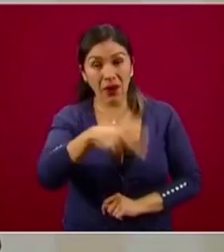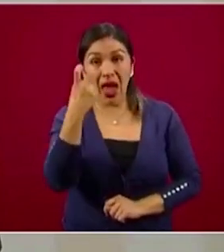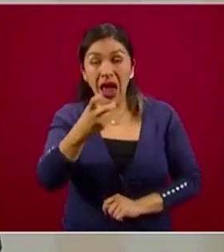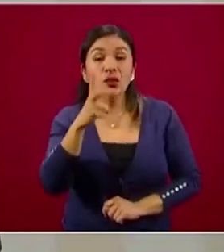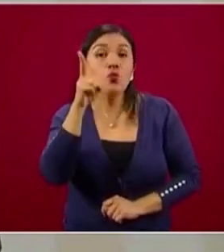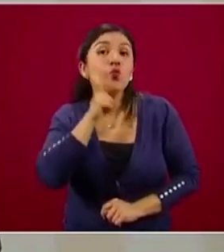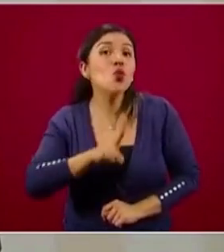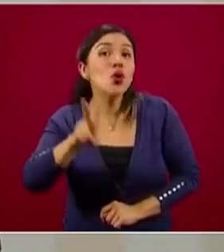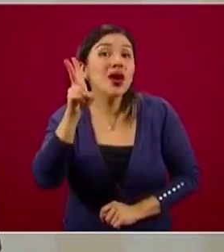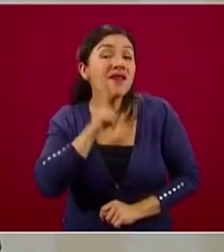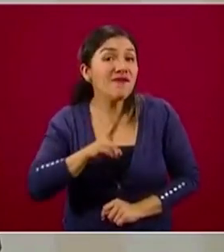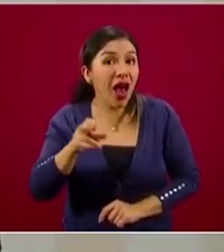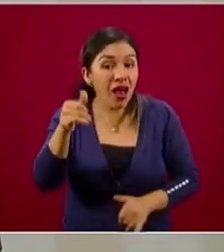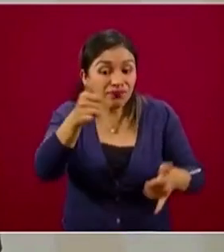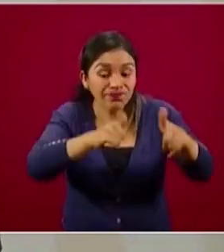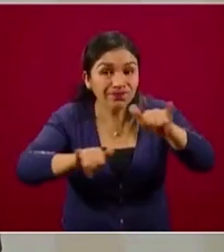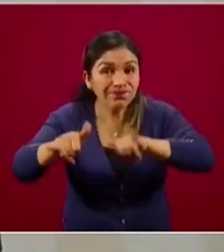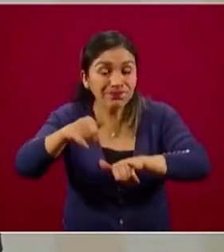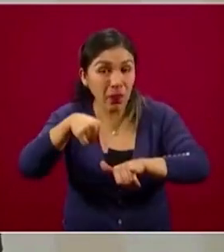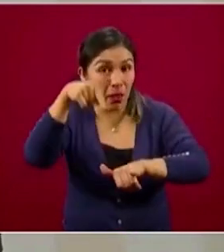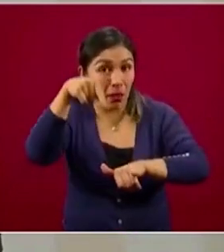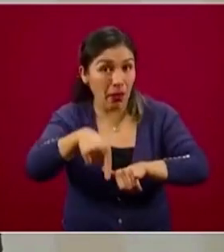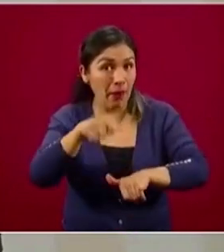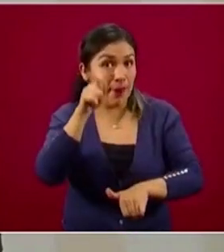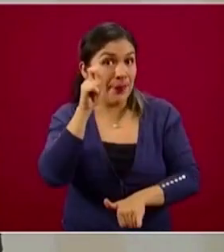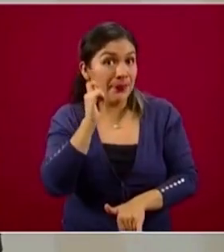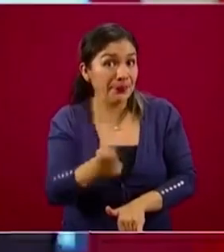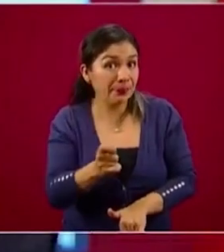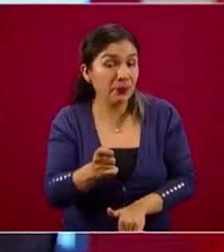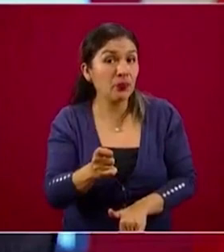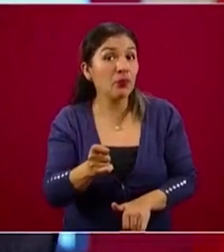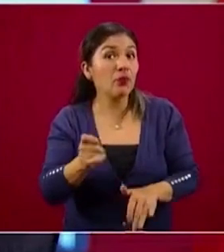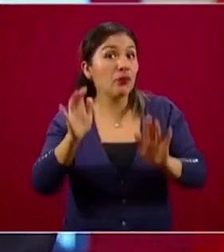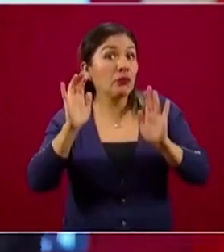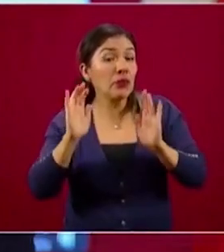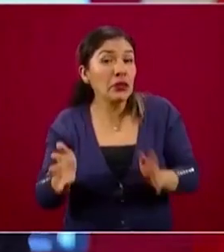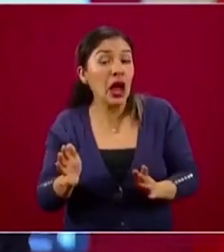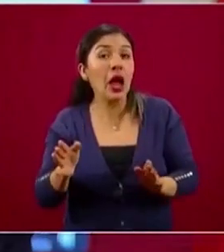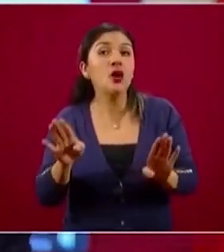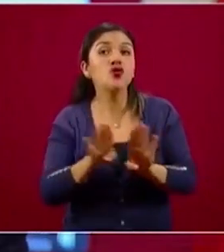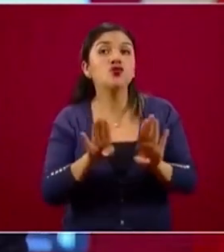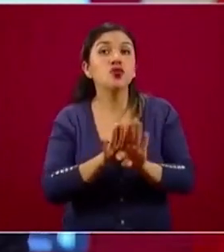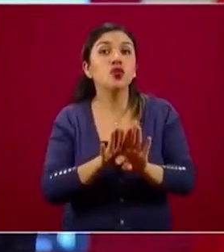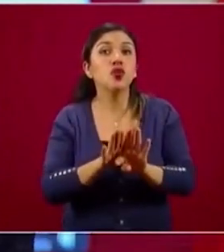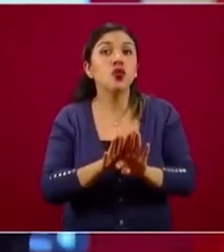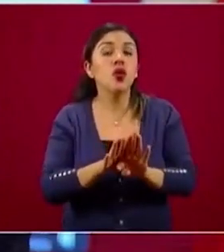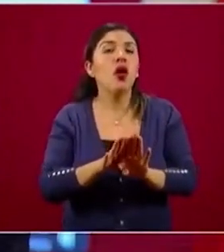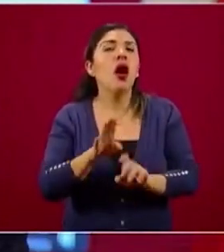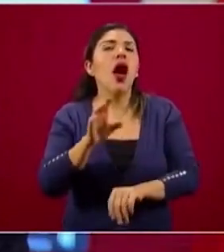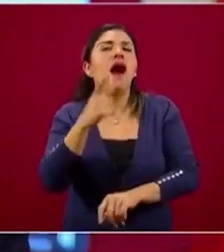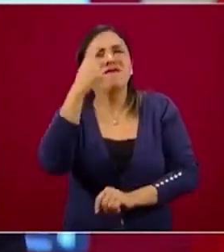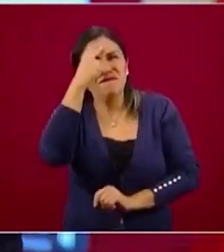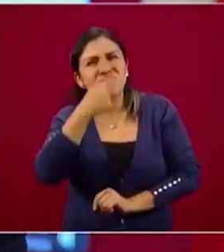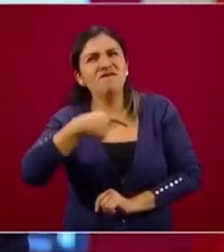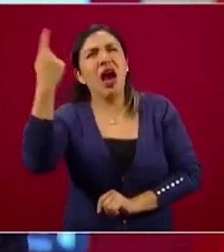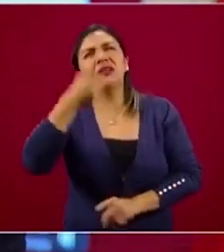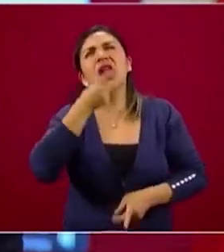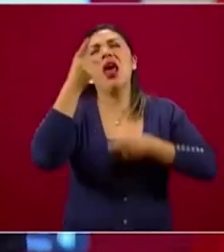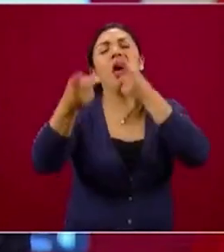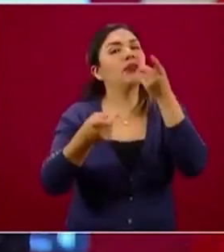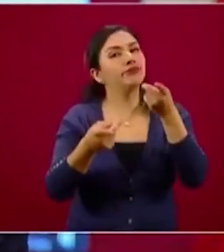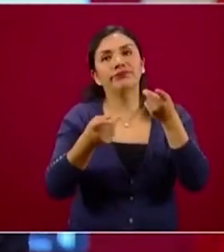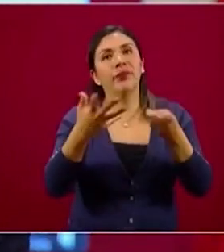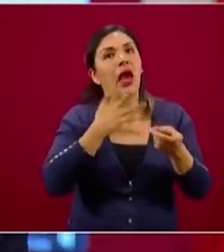experimentos no son situaciones que se hagan a la ligera, siguen